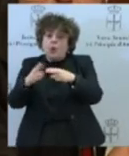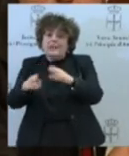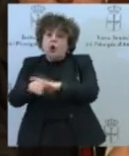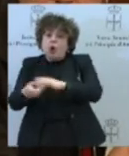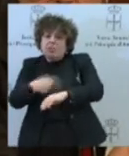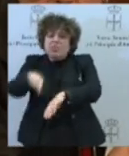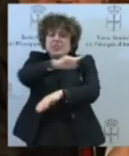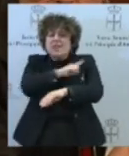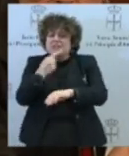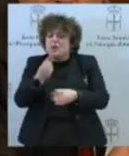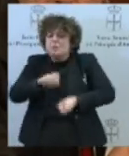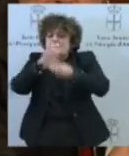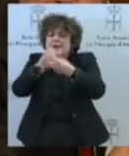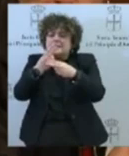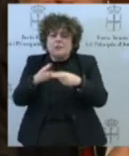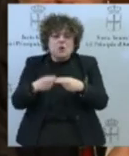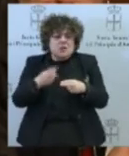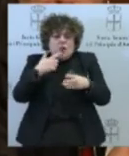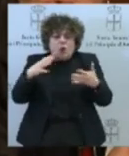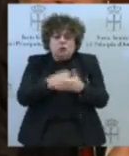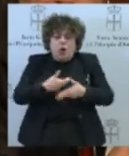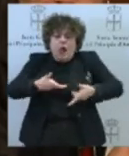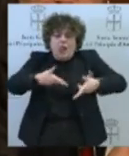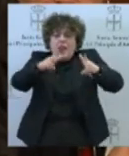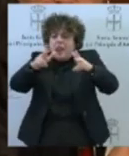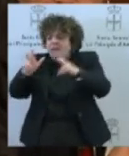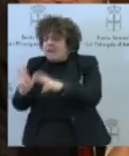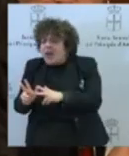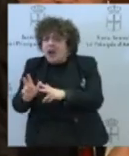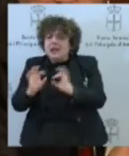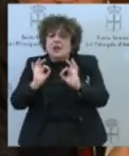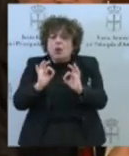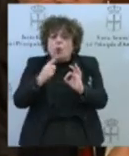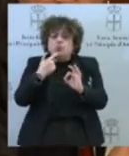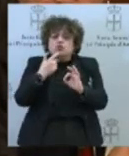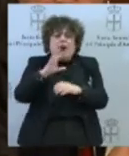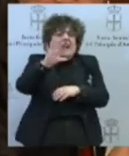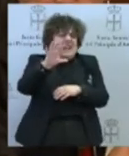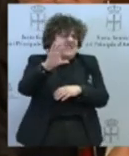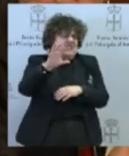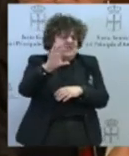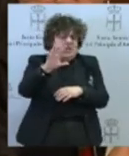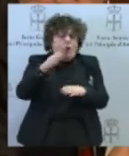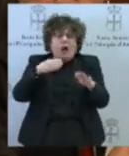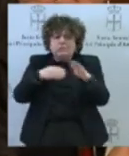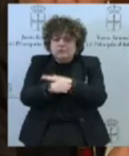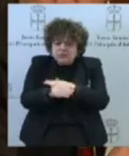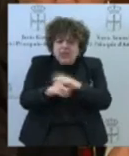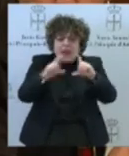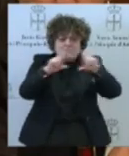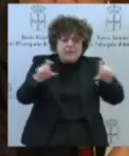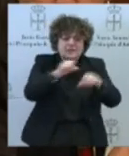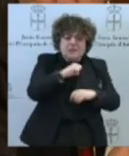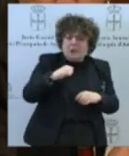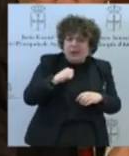es decir, ellos se consideran liberales, cómo va el Estado a intervenir la empresa privada si se consideran liberales, pero otra cosa